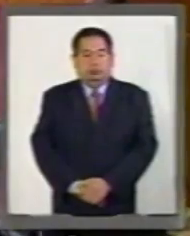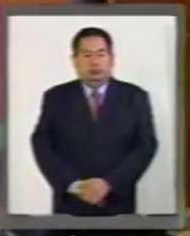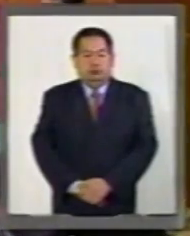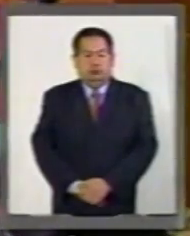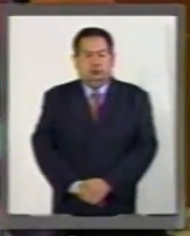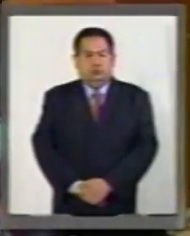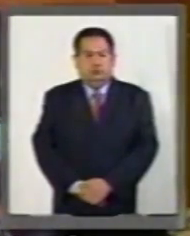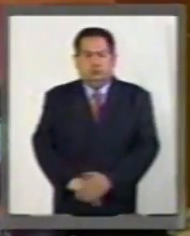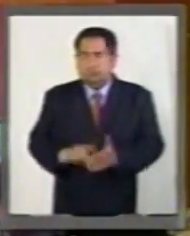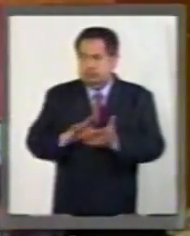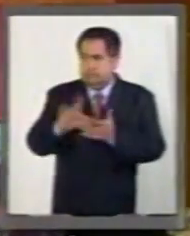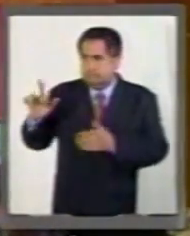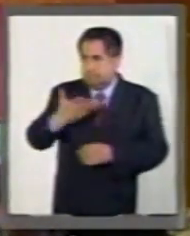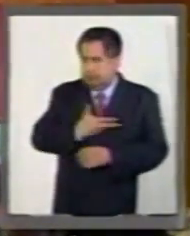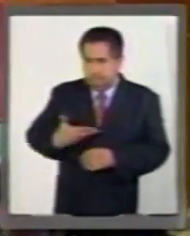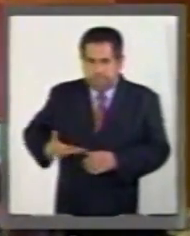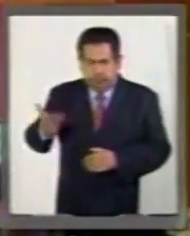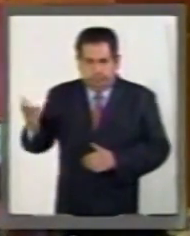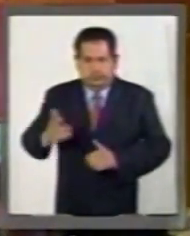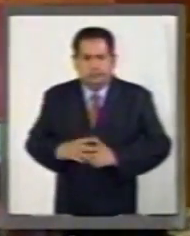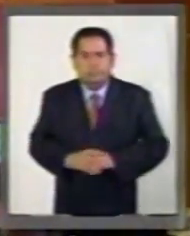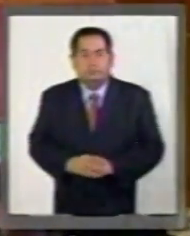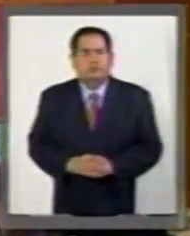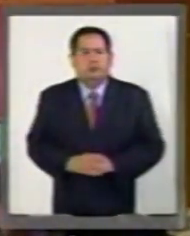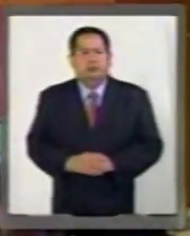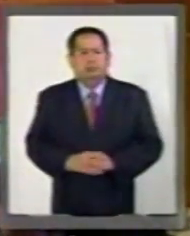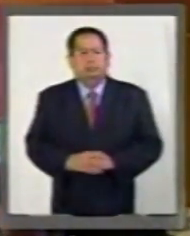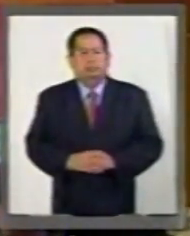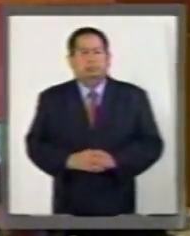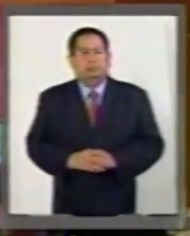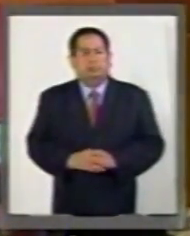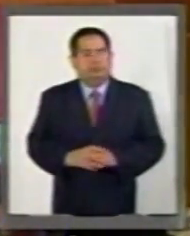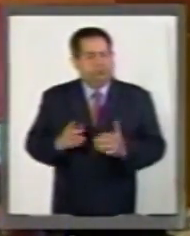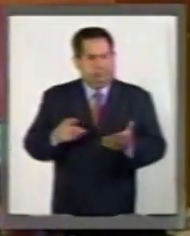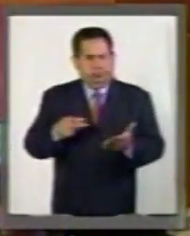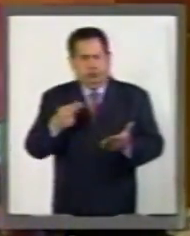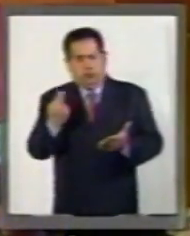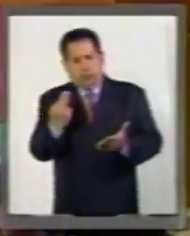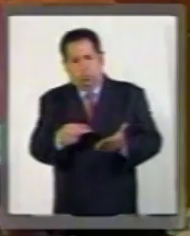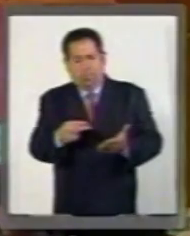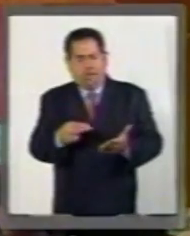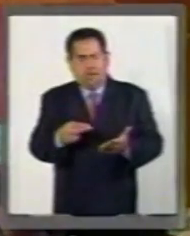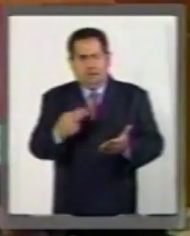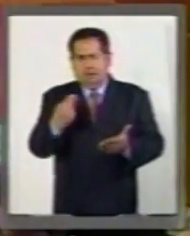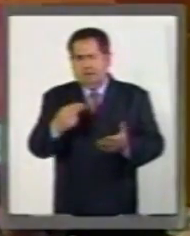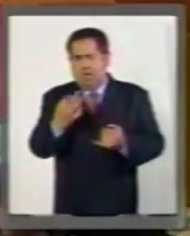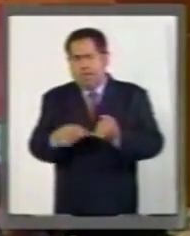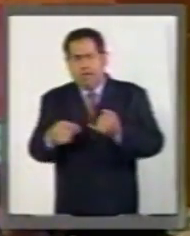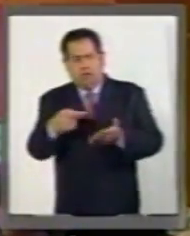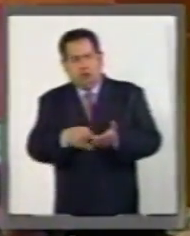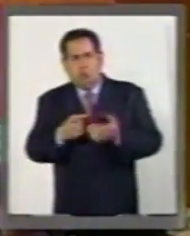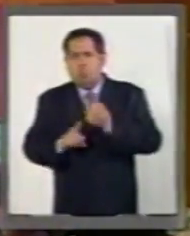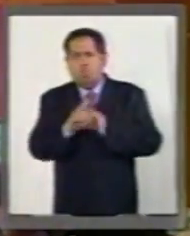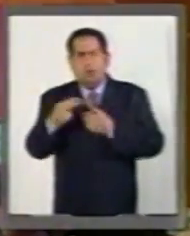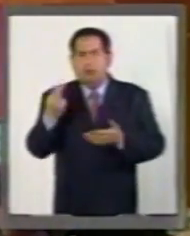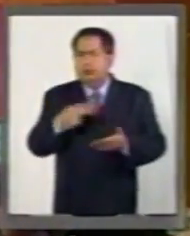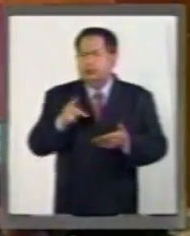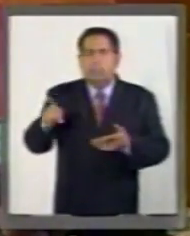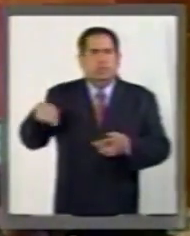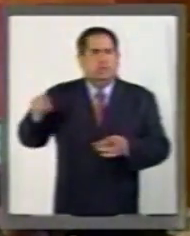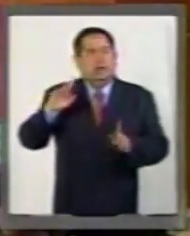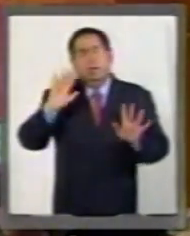Gracias, Presidente. Pues pongámosle nombre y apellido al problema para que pueda